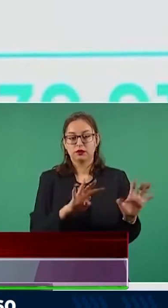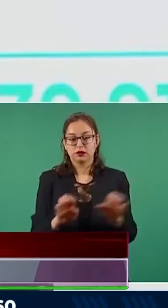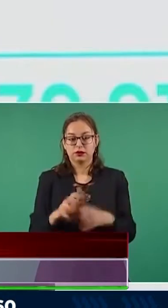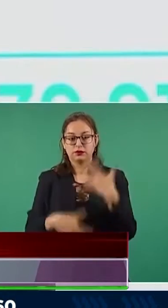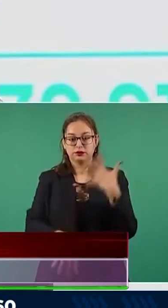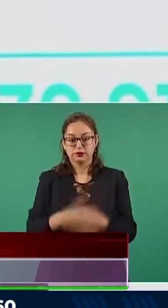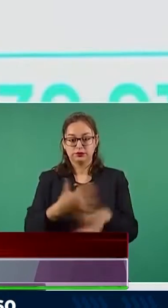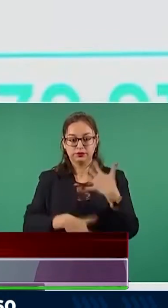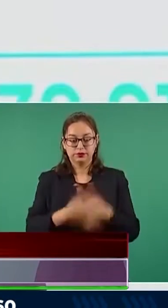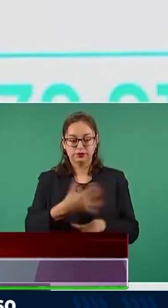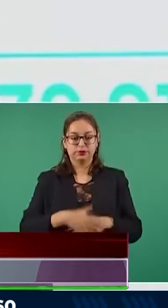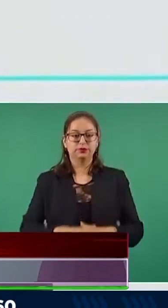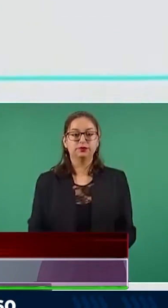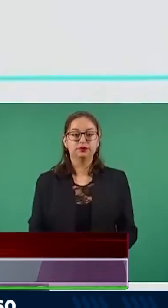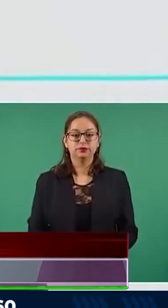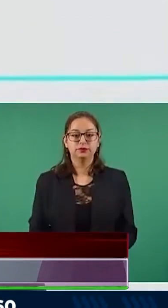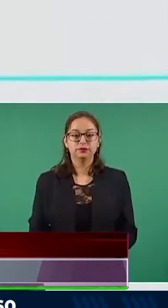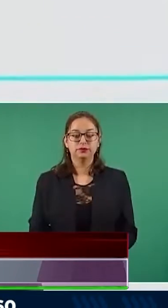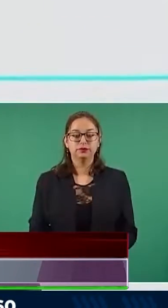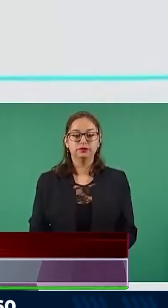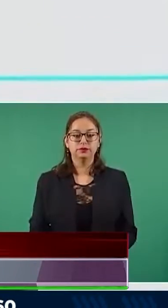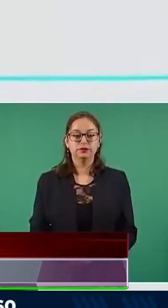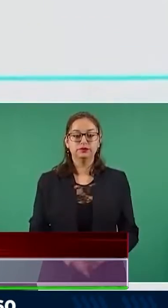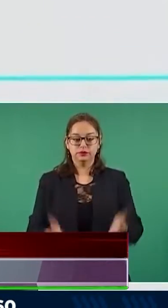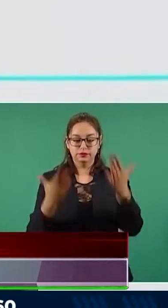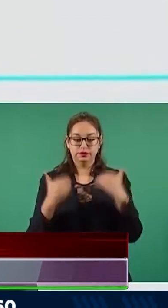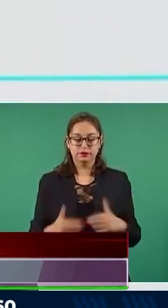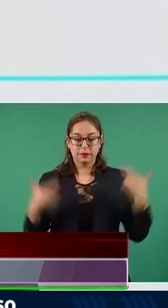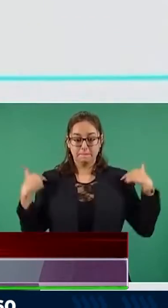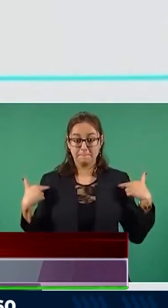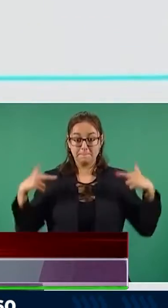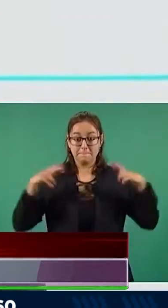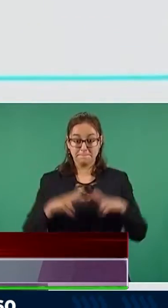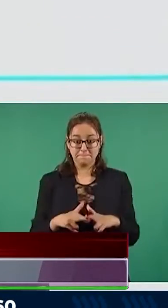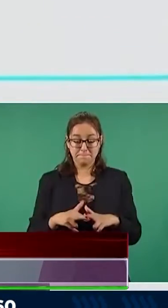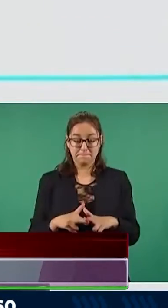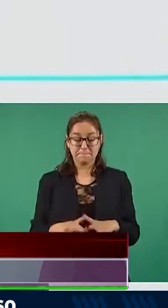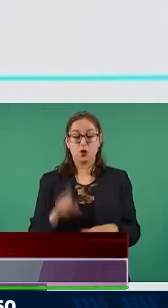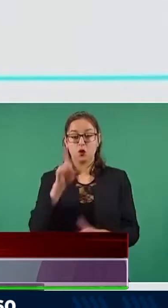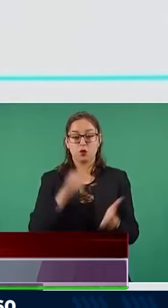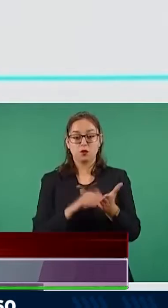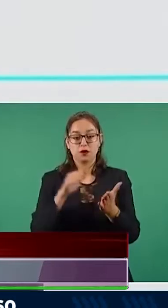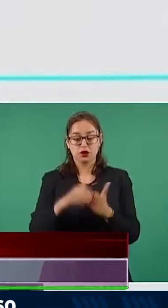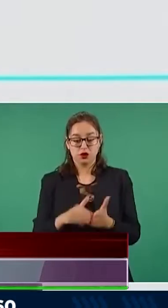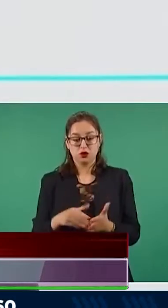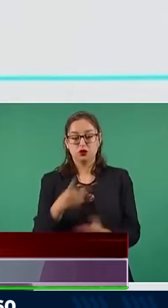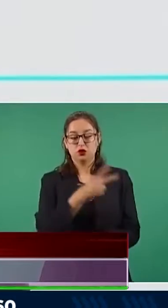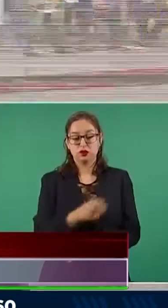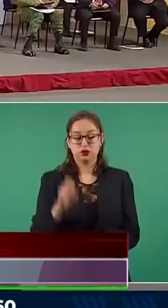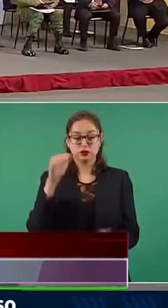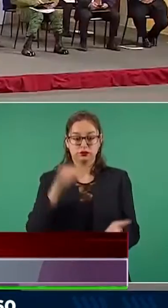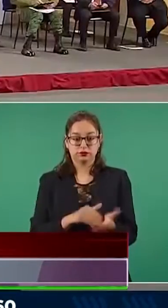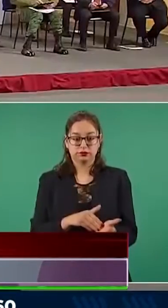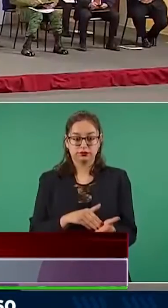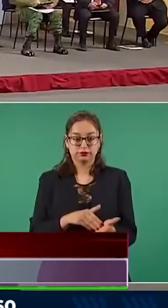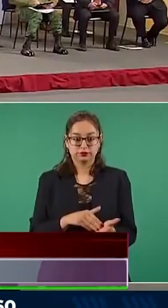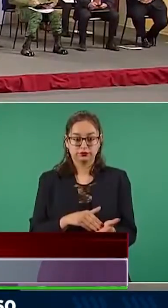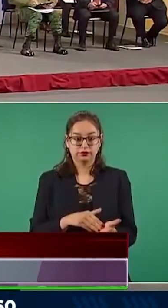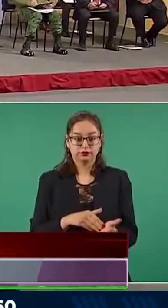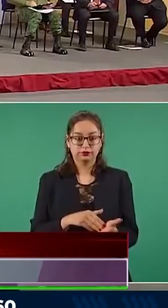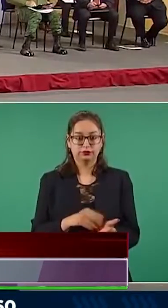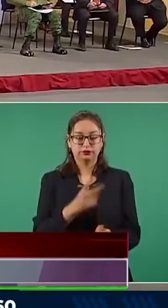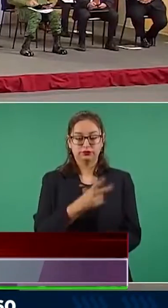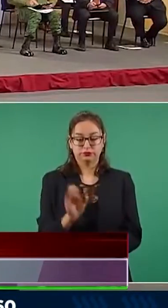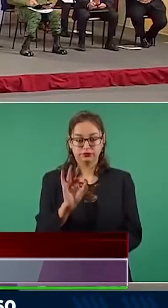y en lo que se refiere a los trabajadores de la educación que regresaron es un millón 200.245.